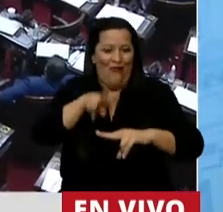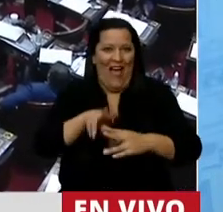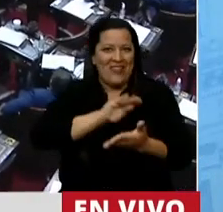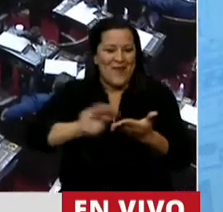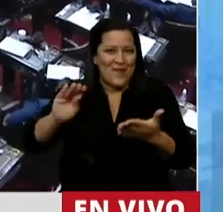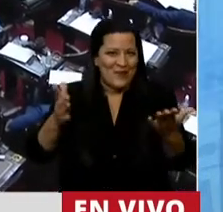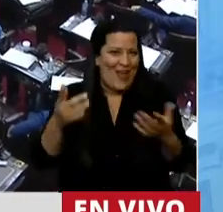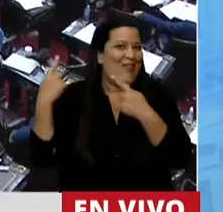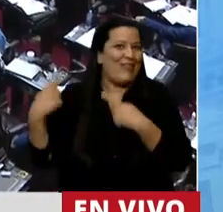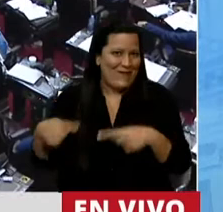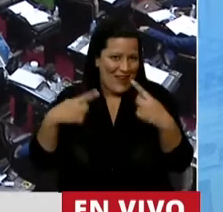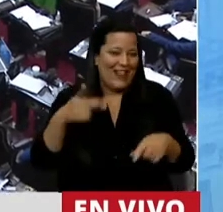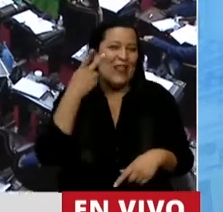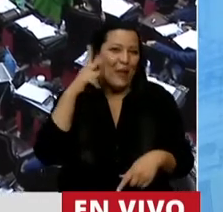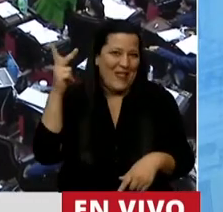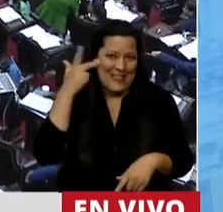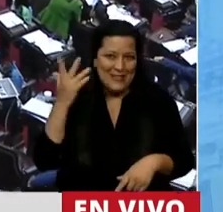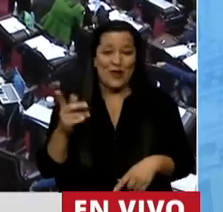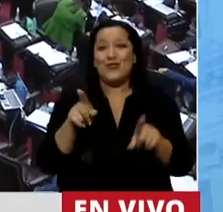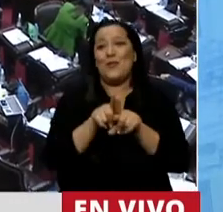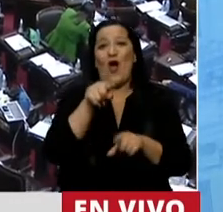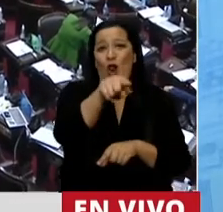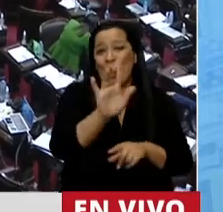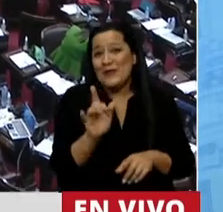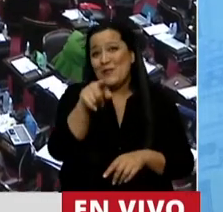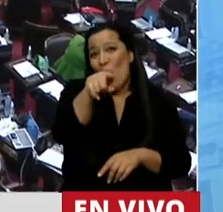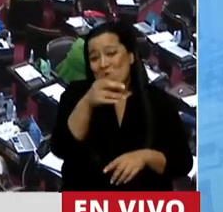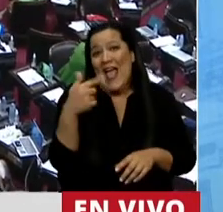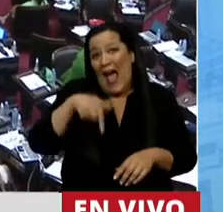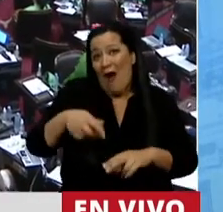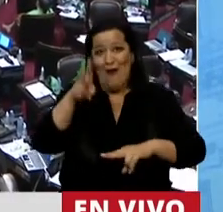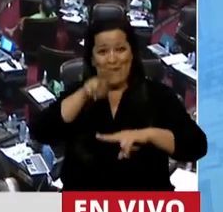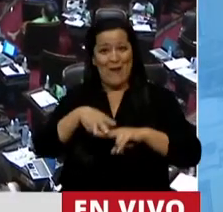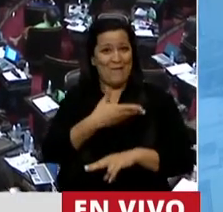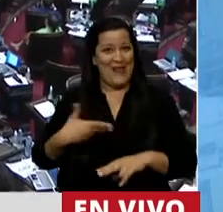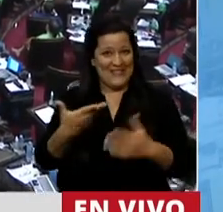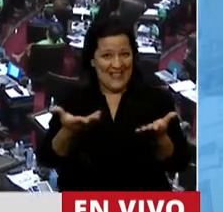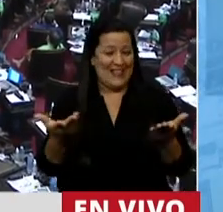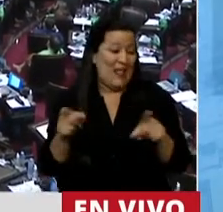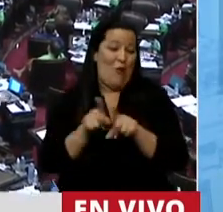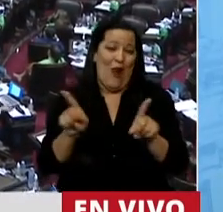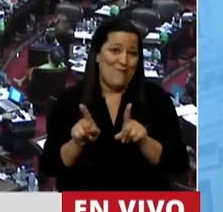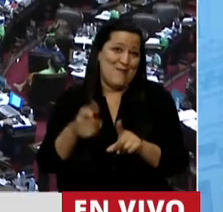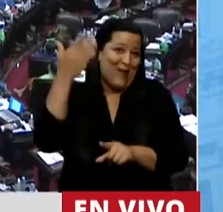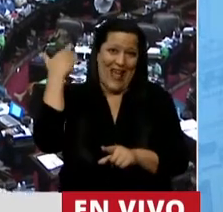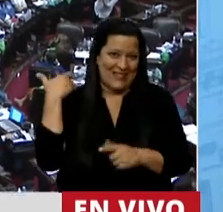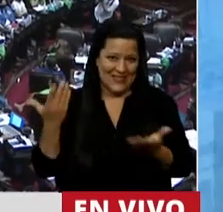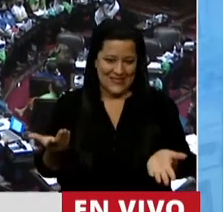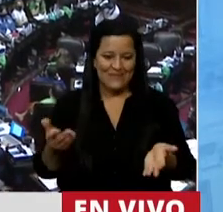debate. Tampoco por ustedes ser lo mismo estar sentado en ese lugar. Y me parece que si algo